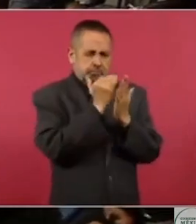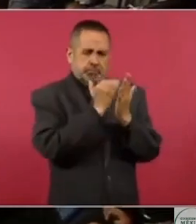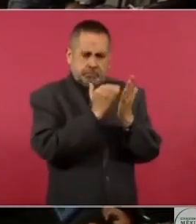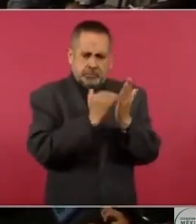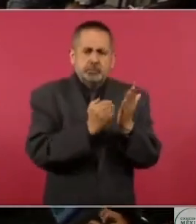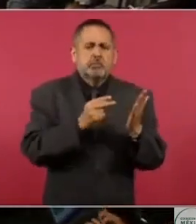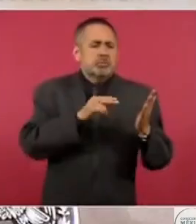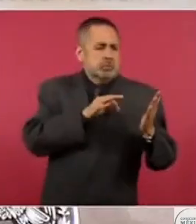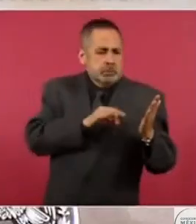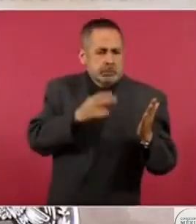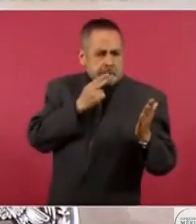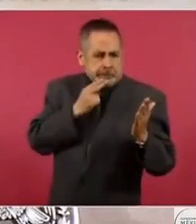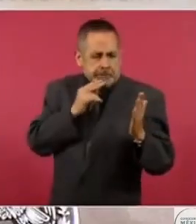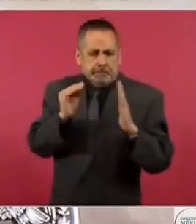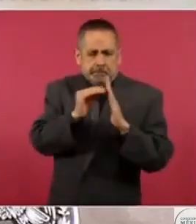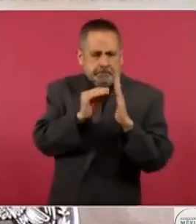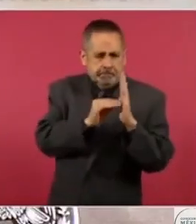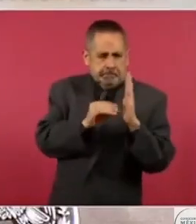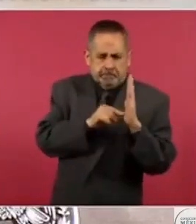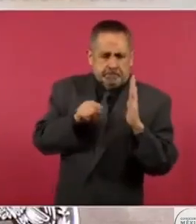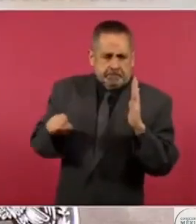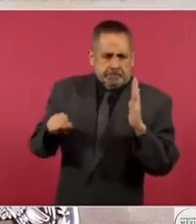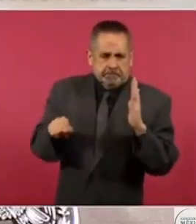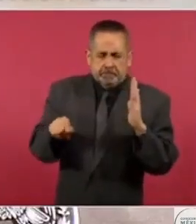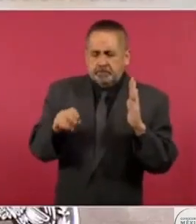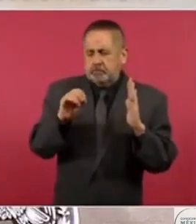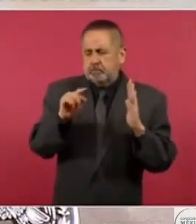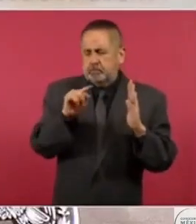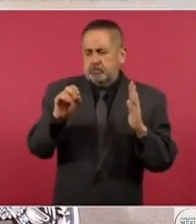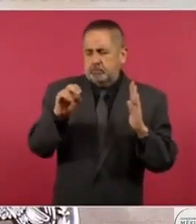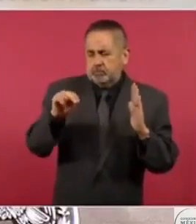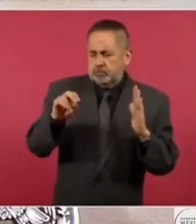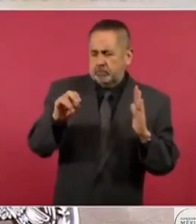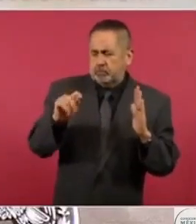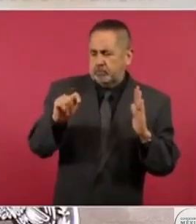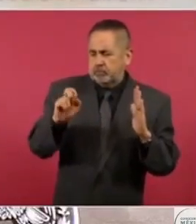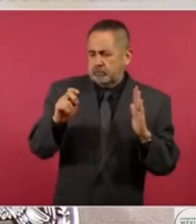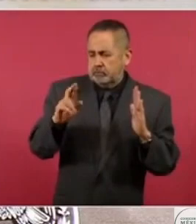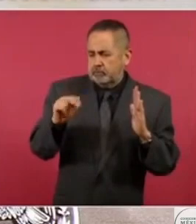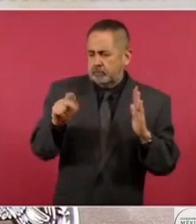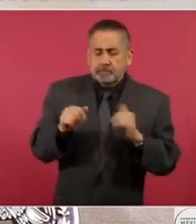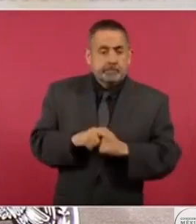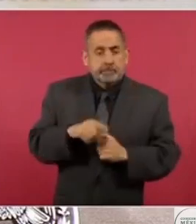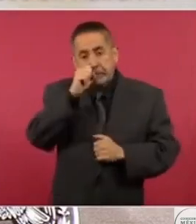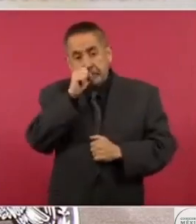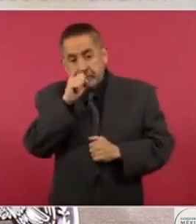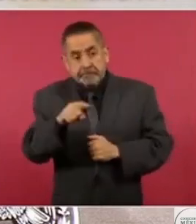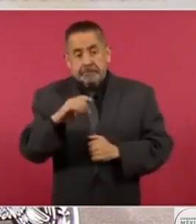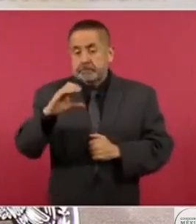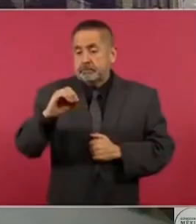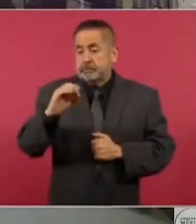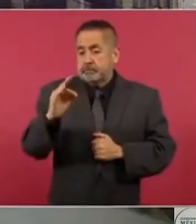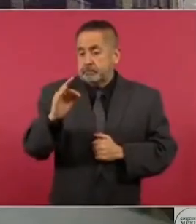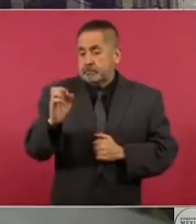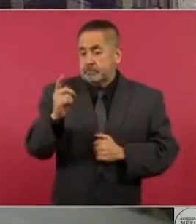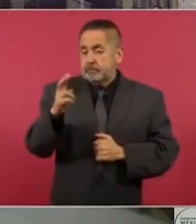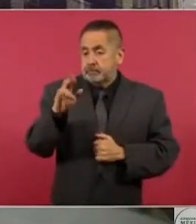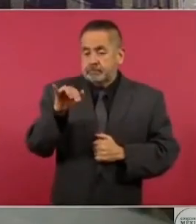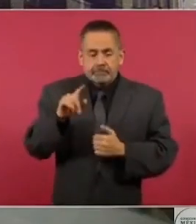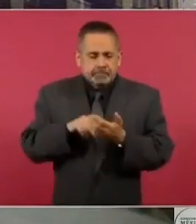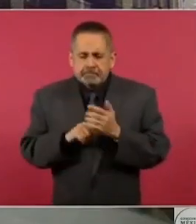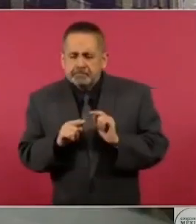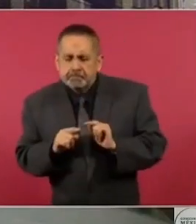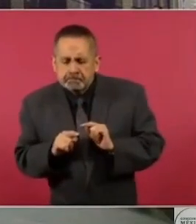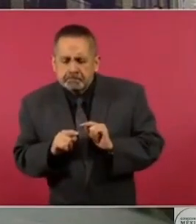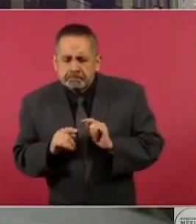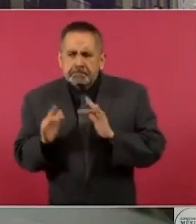momento y además en este gobierno. También COFEPRIS, tomando en cuenta experiencias y